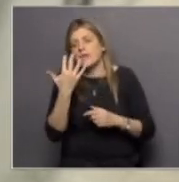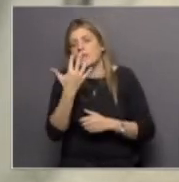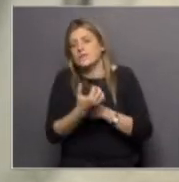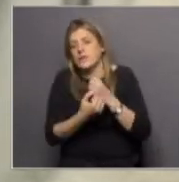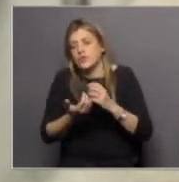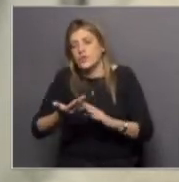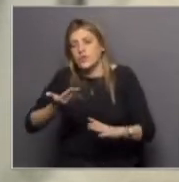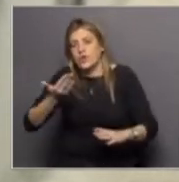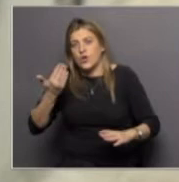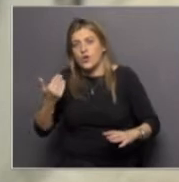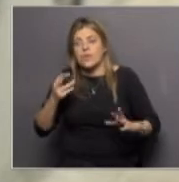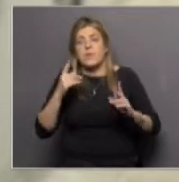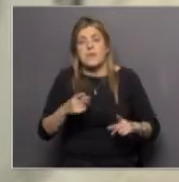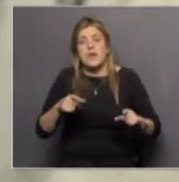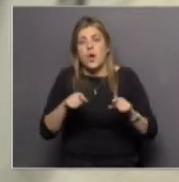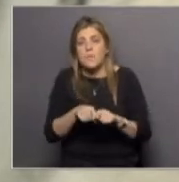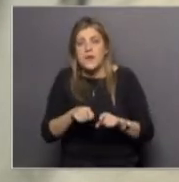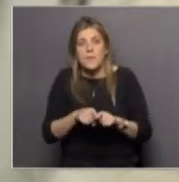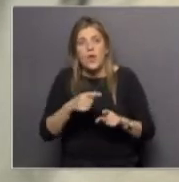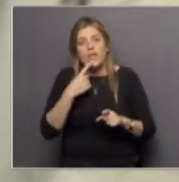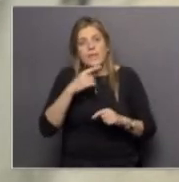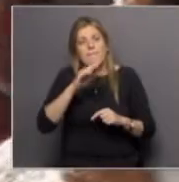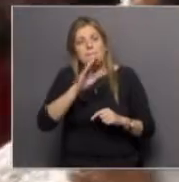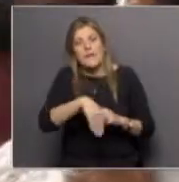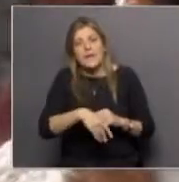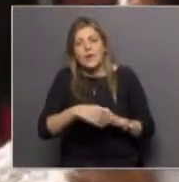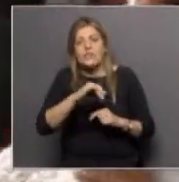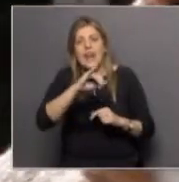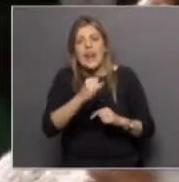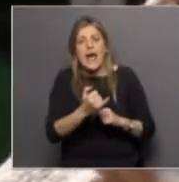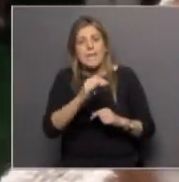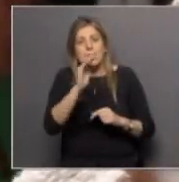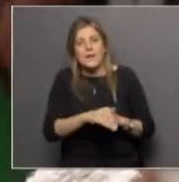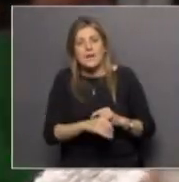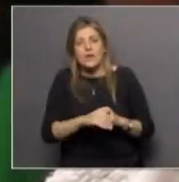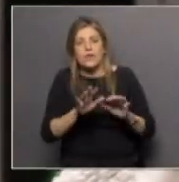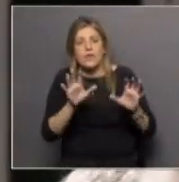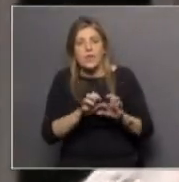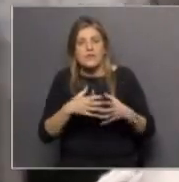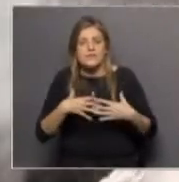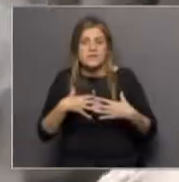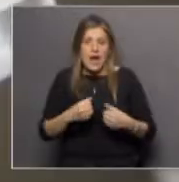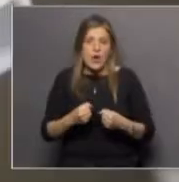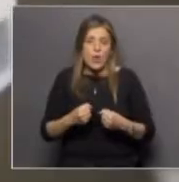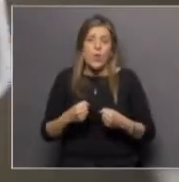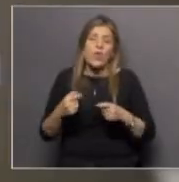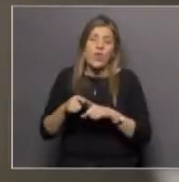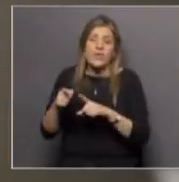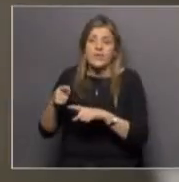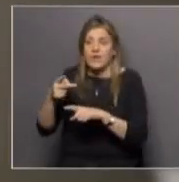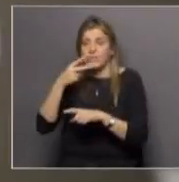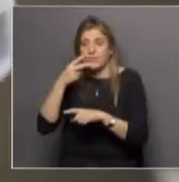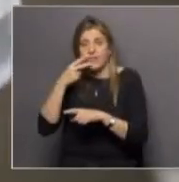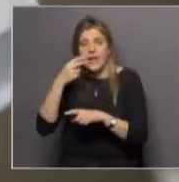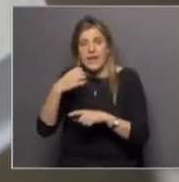donde se reclamaba o se decía que eran menos dañinos a la salud entendemos que los dispositivos electrónicos son una nueva